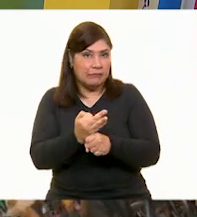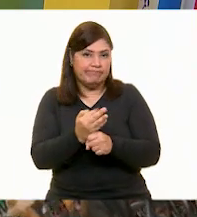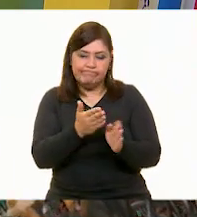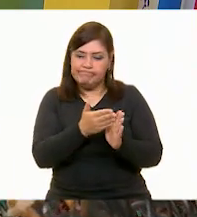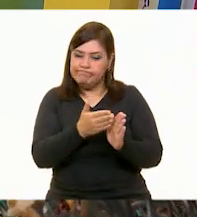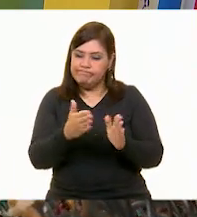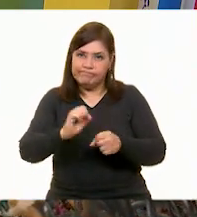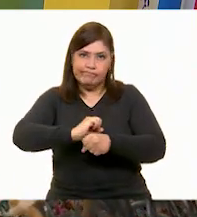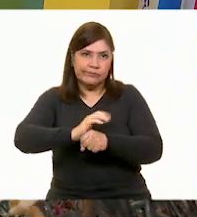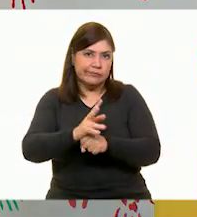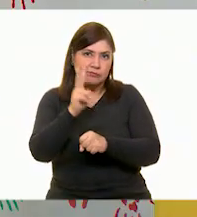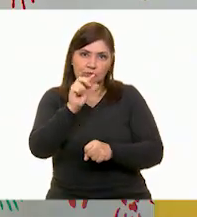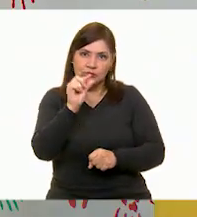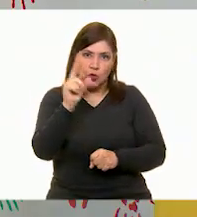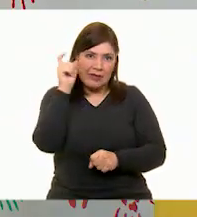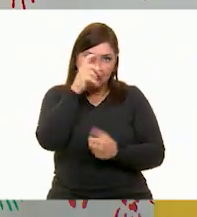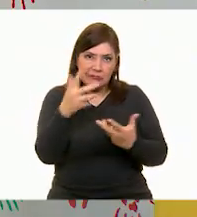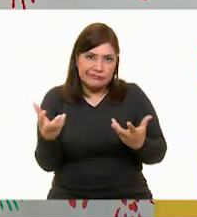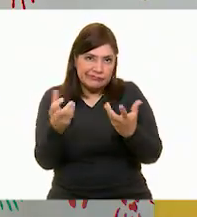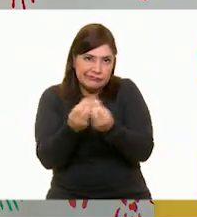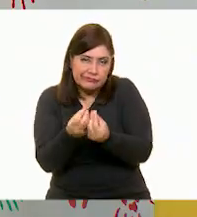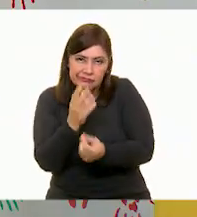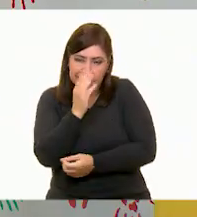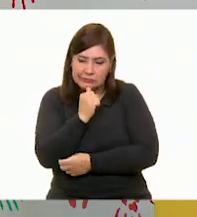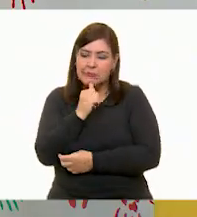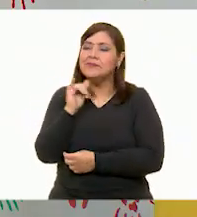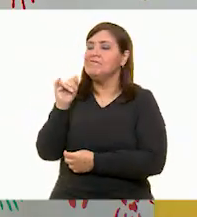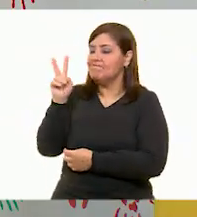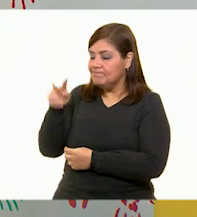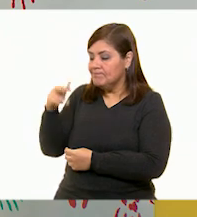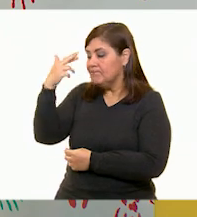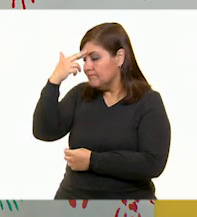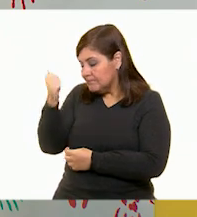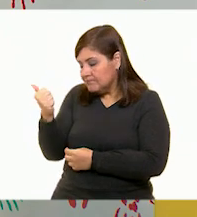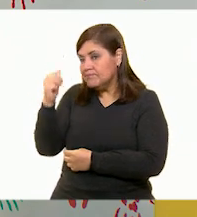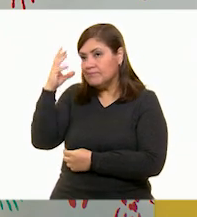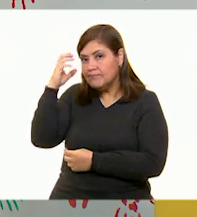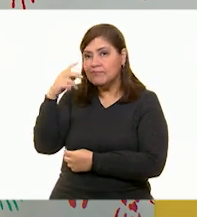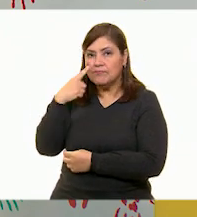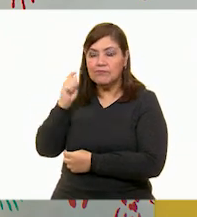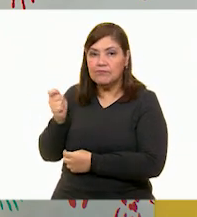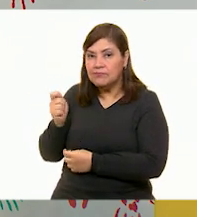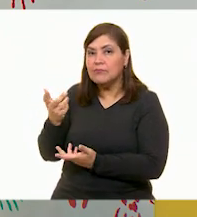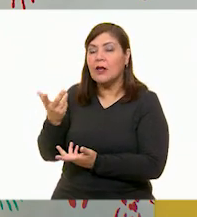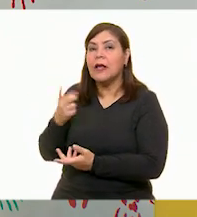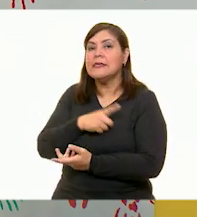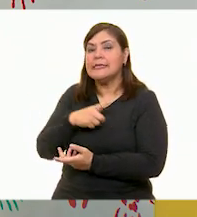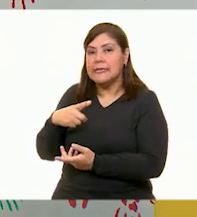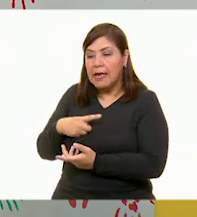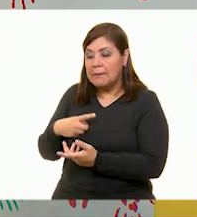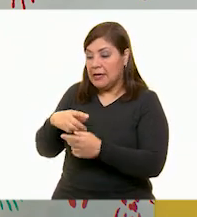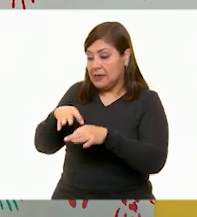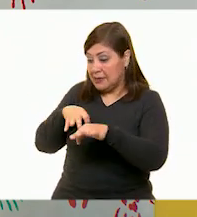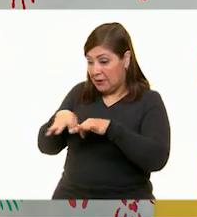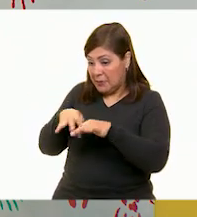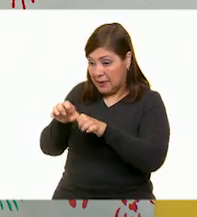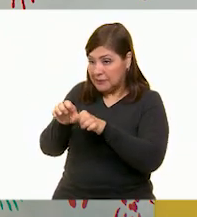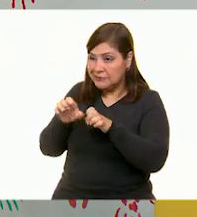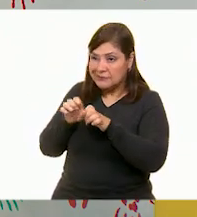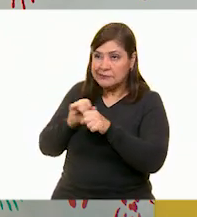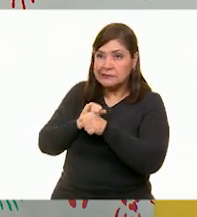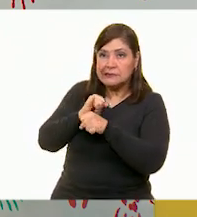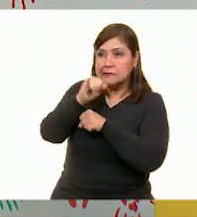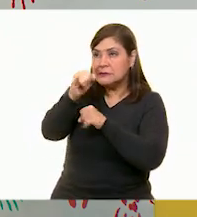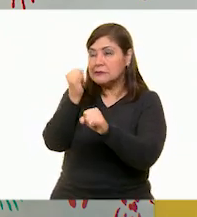difícil hacerlo. Es cierto, Panchito. Tienes razón. En esas circunstancias, pues hacer trabajo en equipo a distancia es